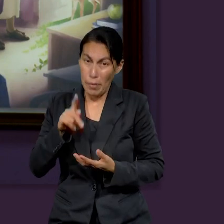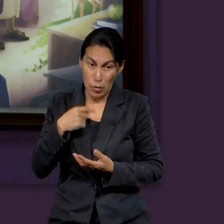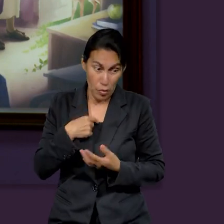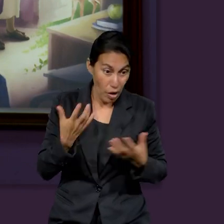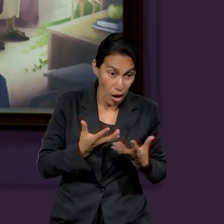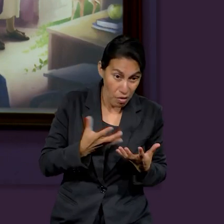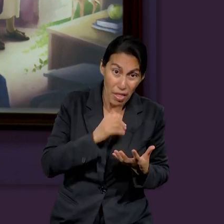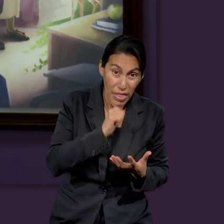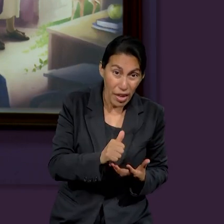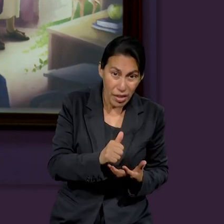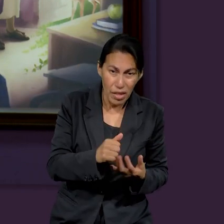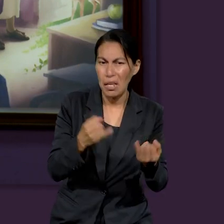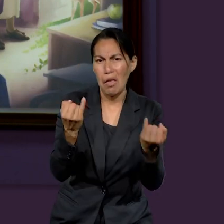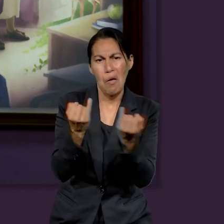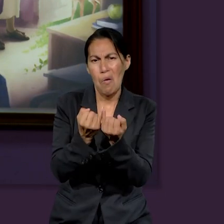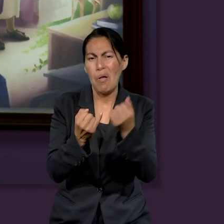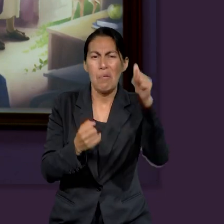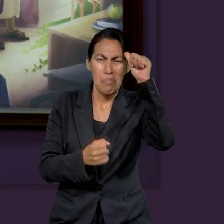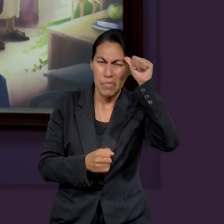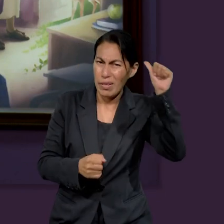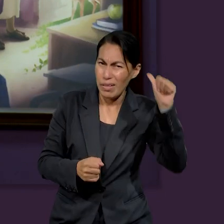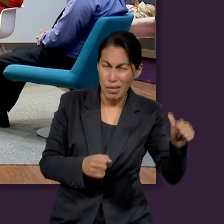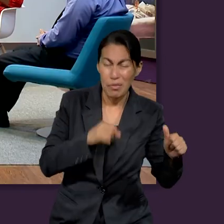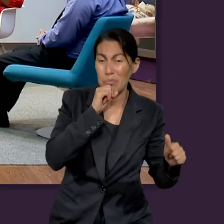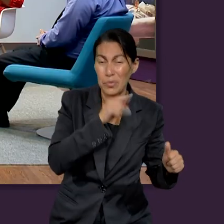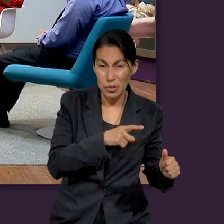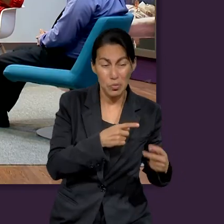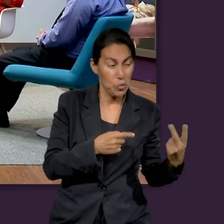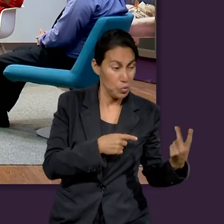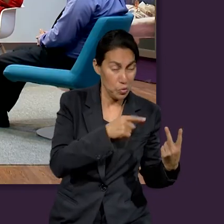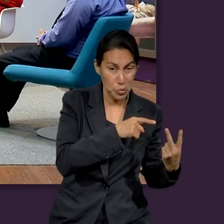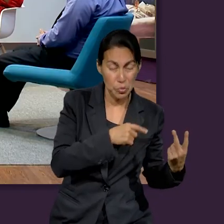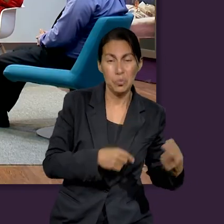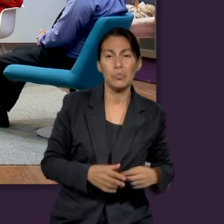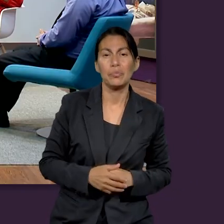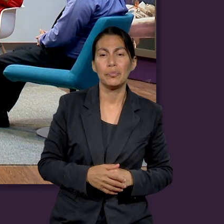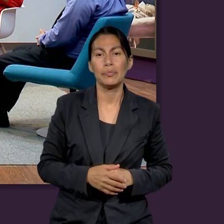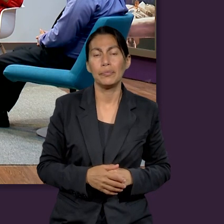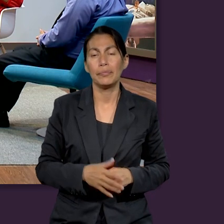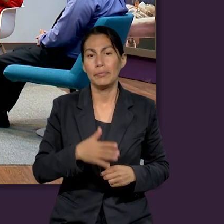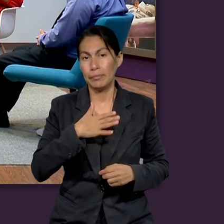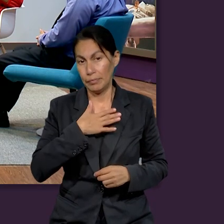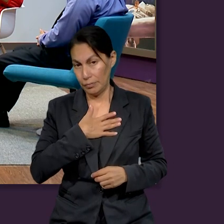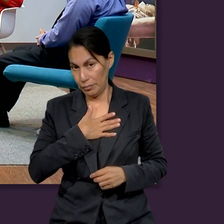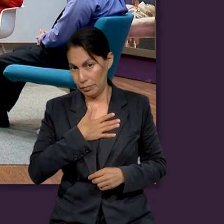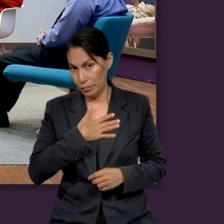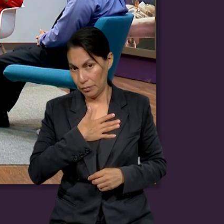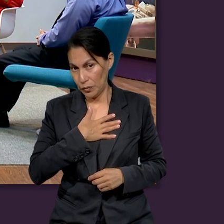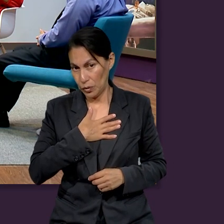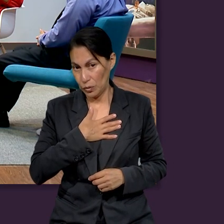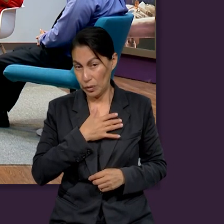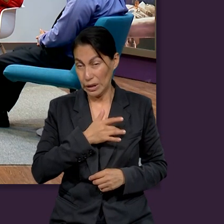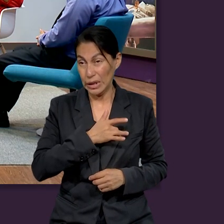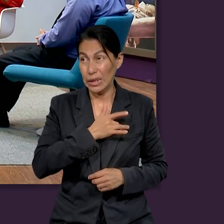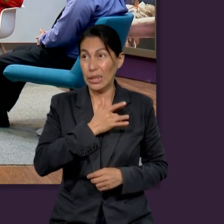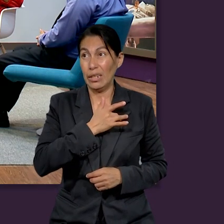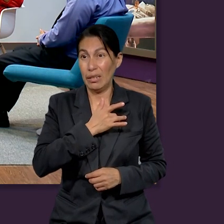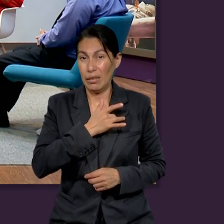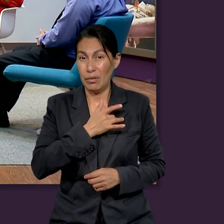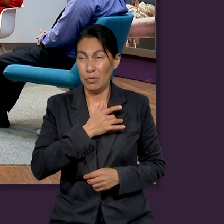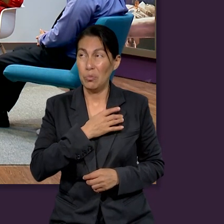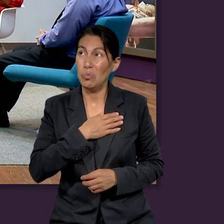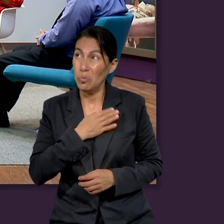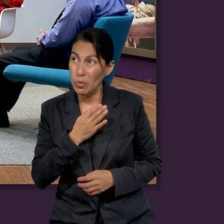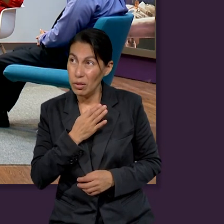solo sentimos el deseo, pero no vamos a la acción. Estamos cometiendo el mismo pecado de Ananías y Zafira, porque nuestro